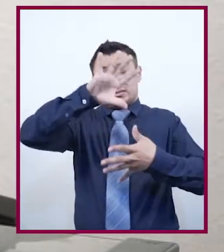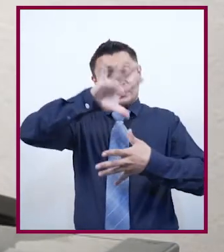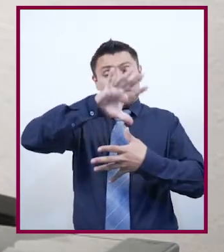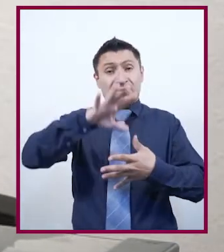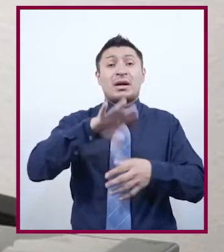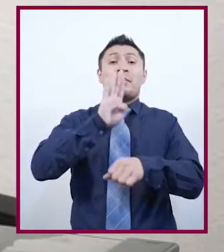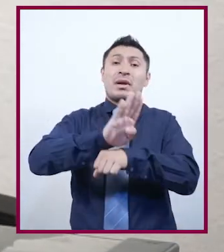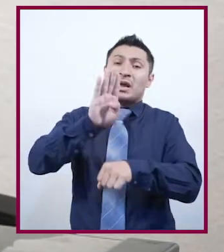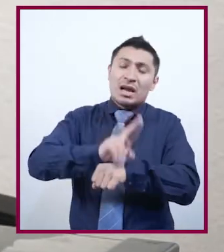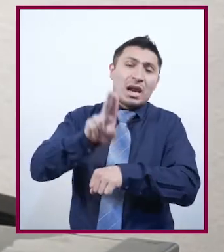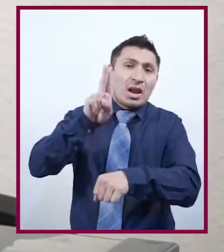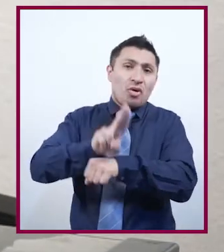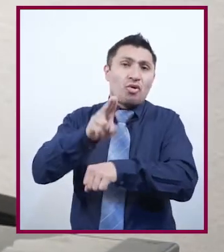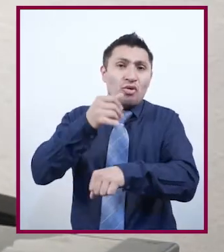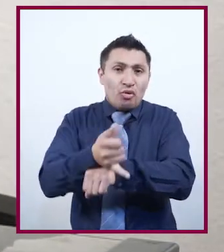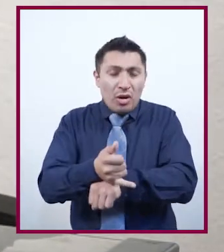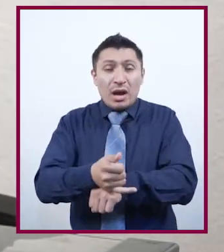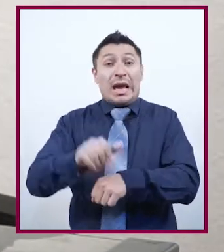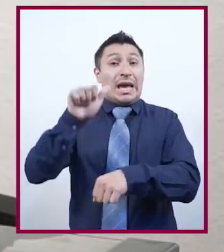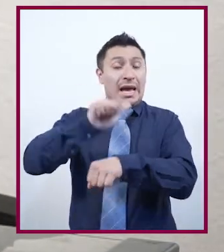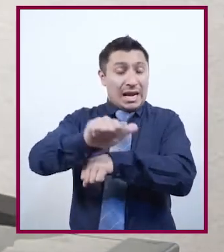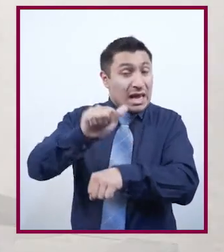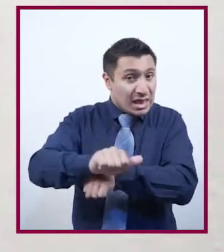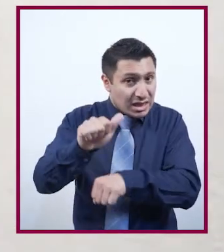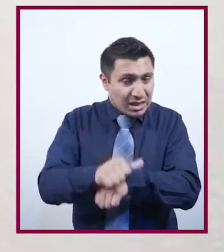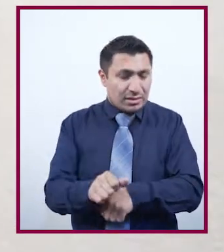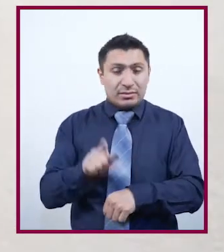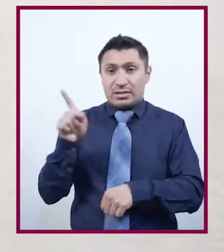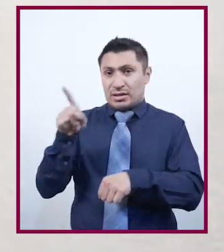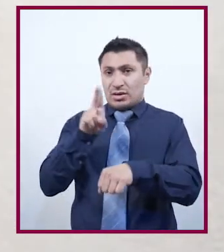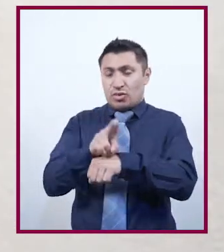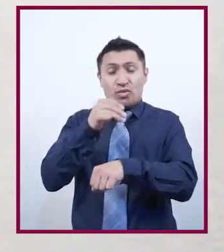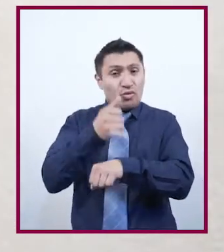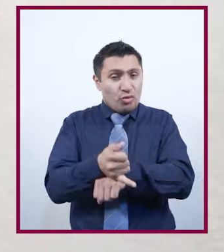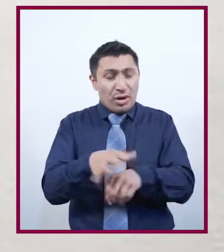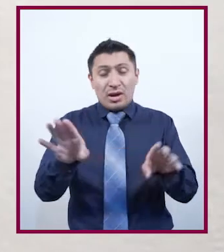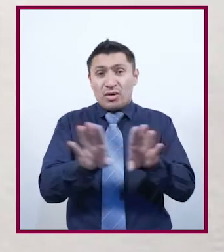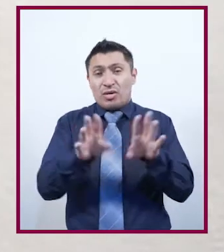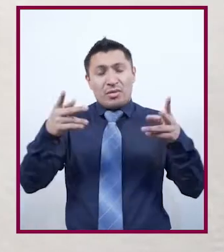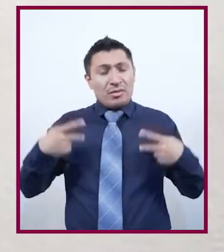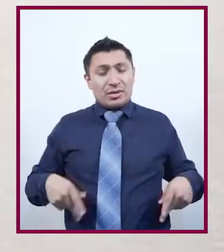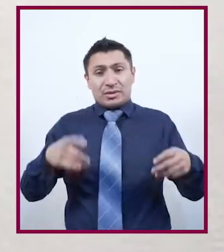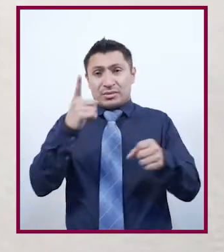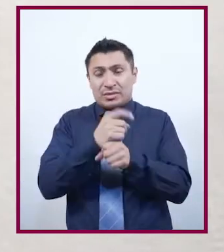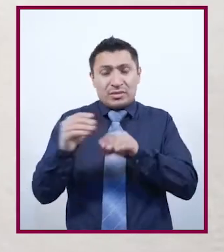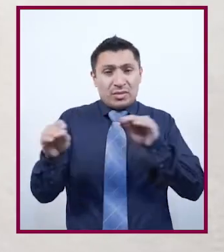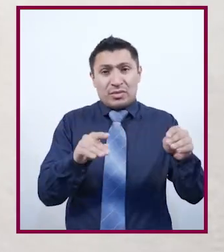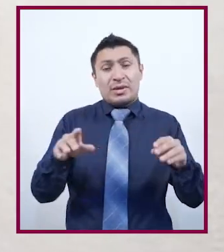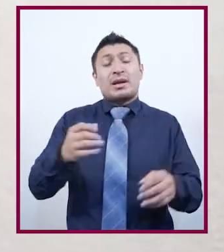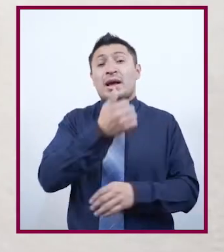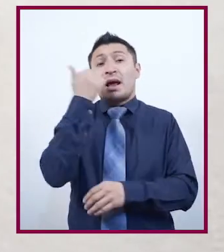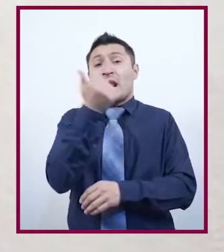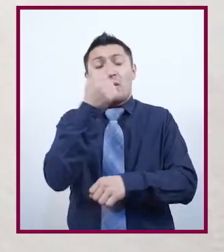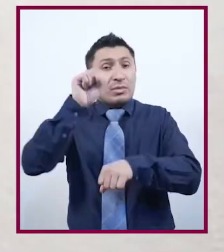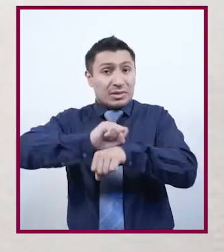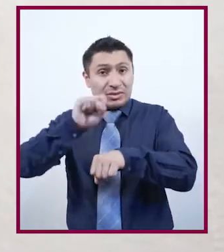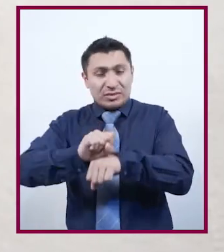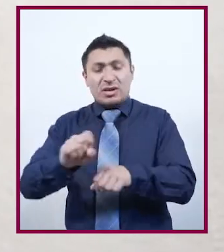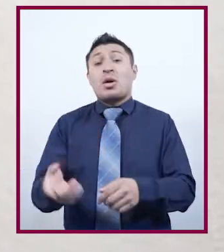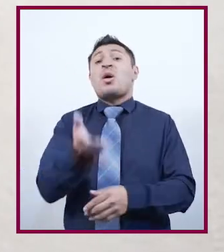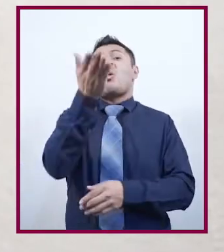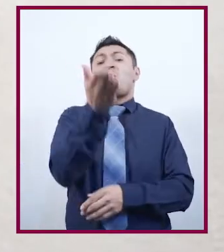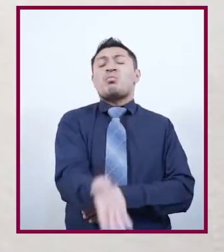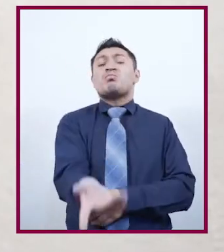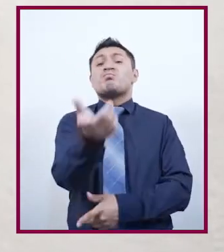en América Latina, Brasil, Uruguay y el caso Argentina. En Uruguay, donde los primeros en movilizarse fueron los estudiantes de secundaria,